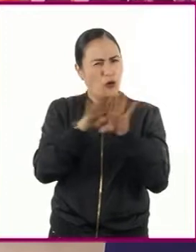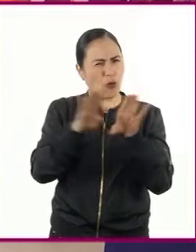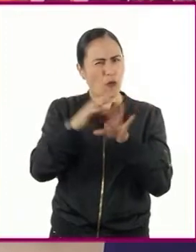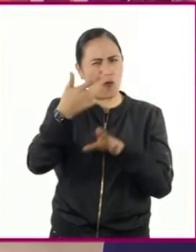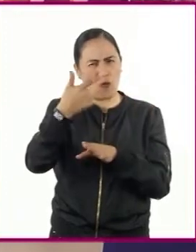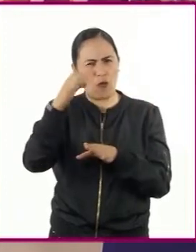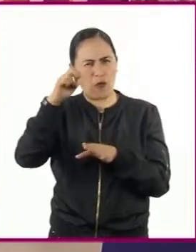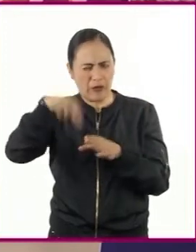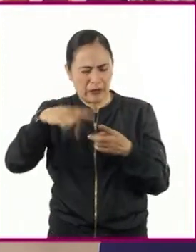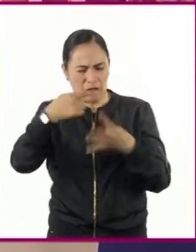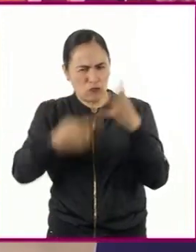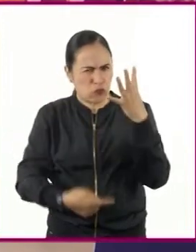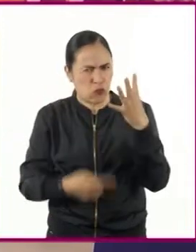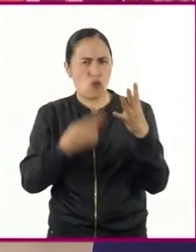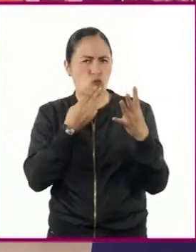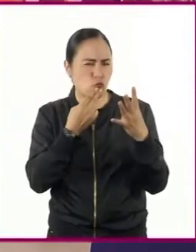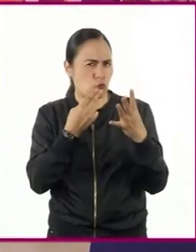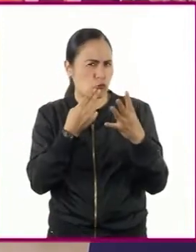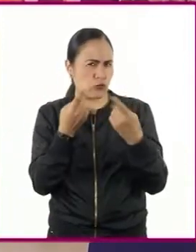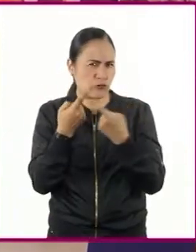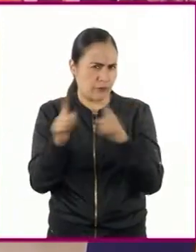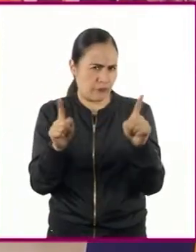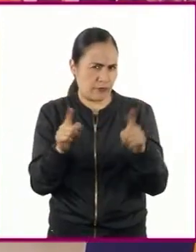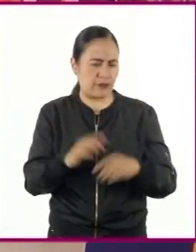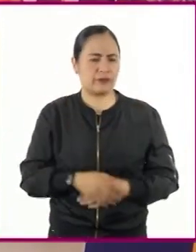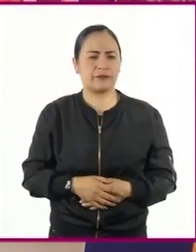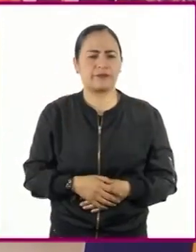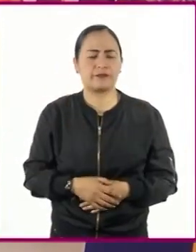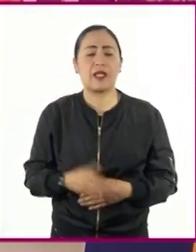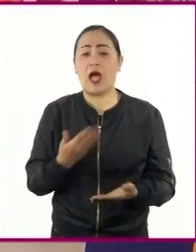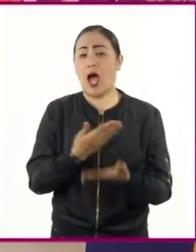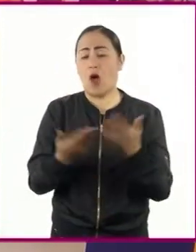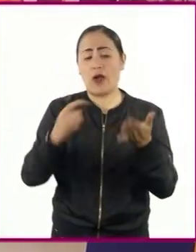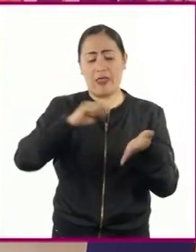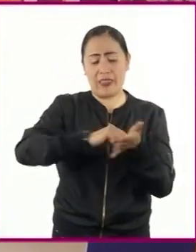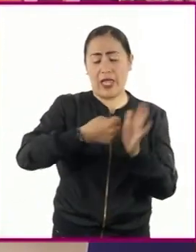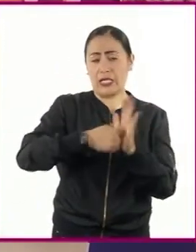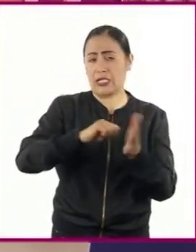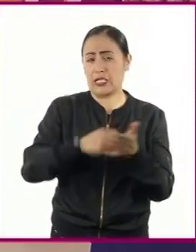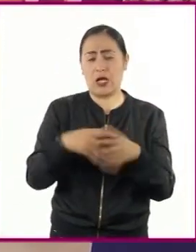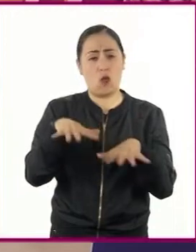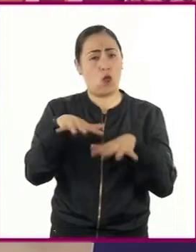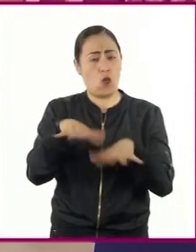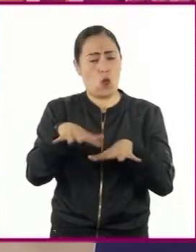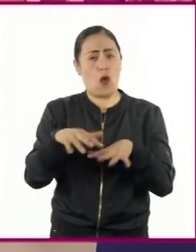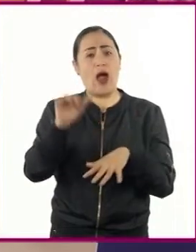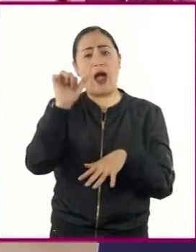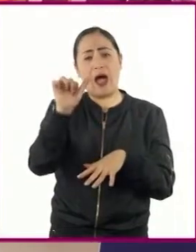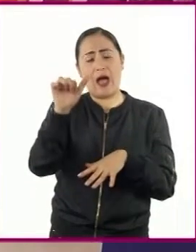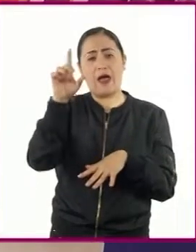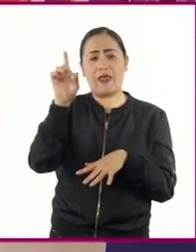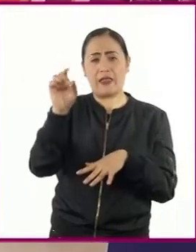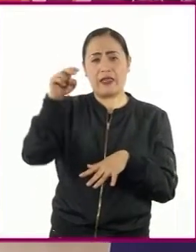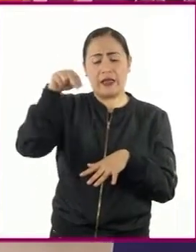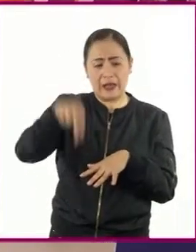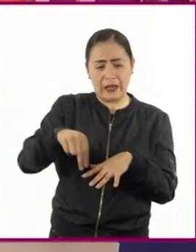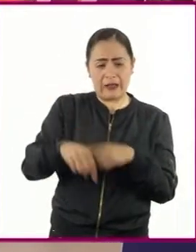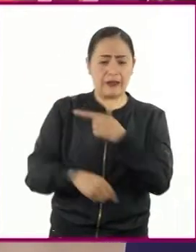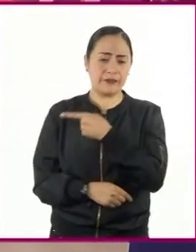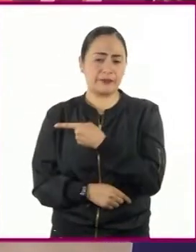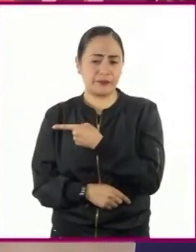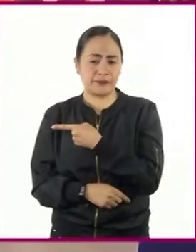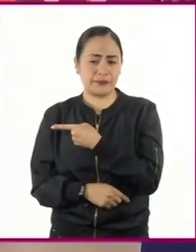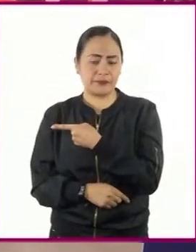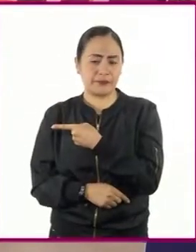Recientemente, se desarrolló una técnica muy fina para manipular el ADN conocido como CRISPR